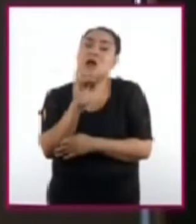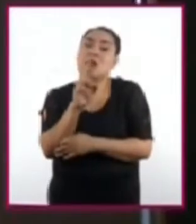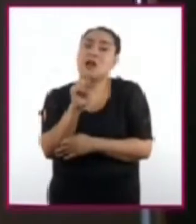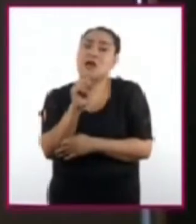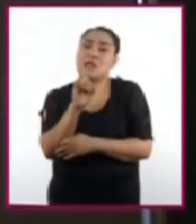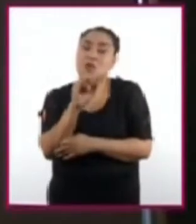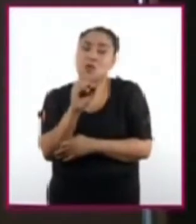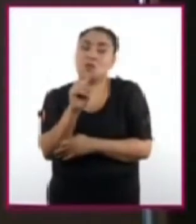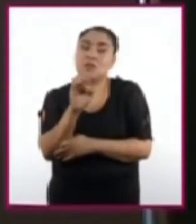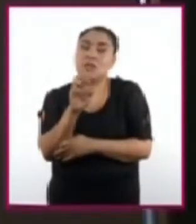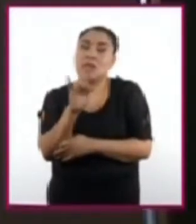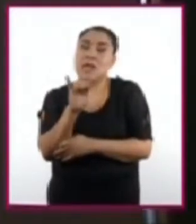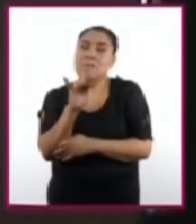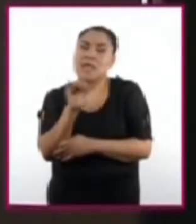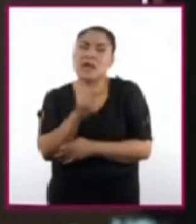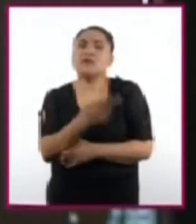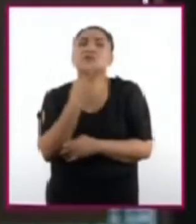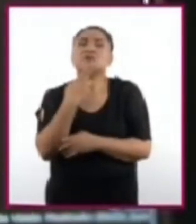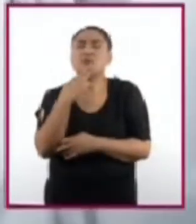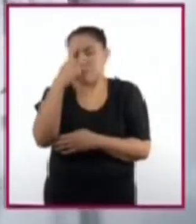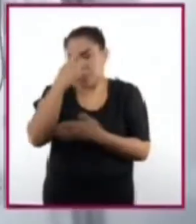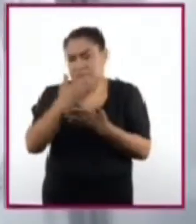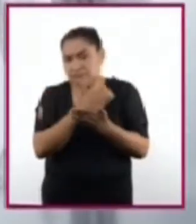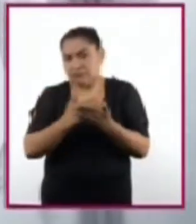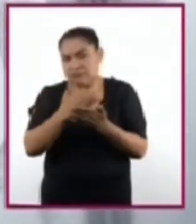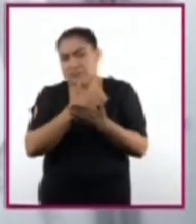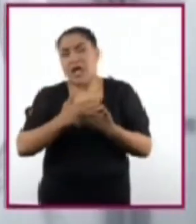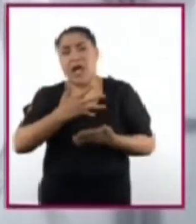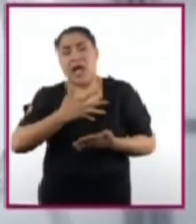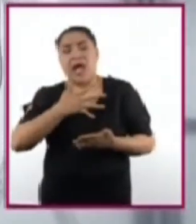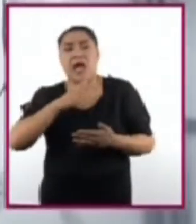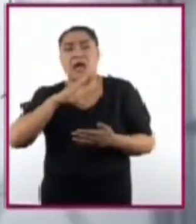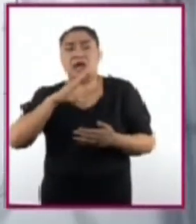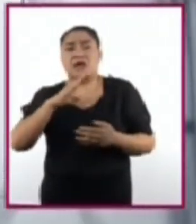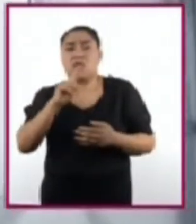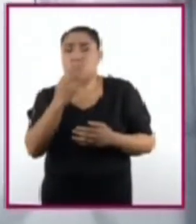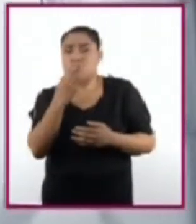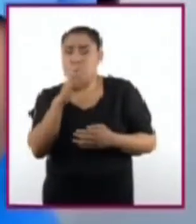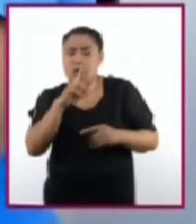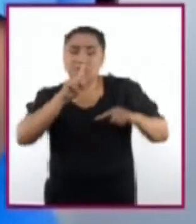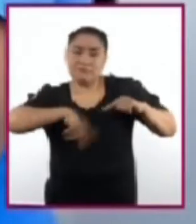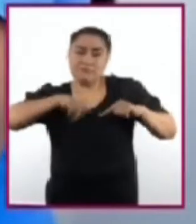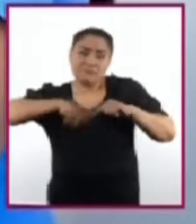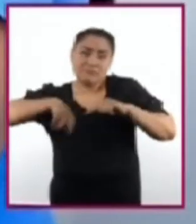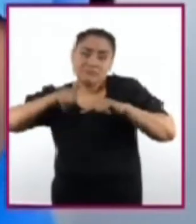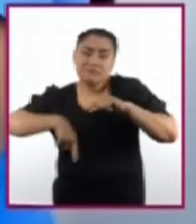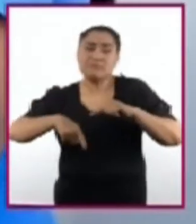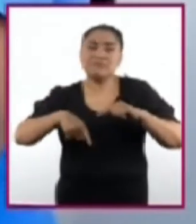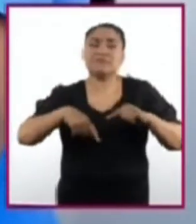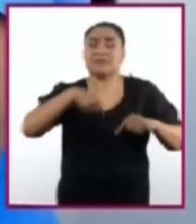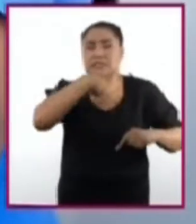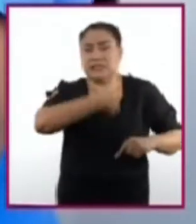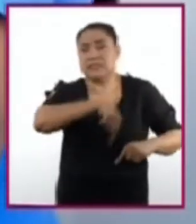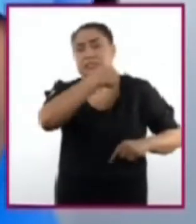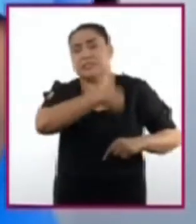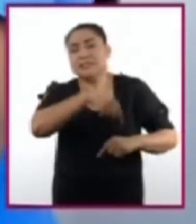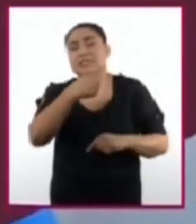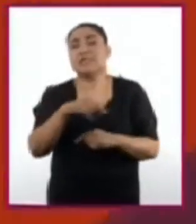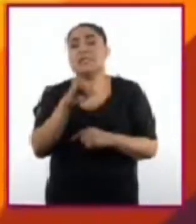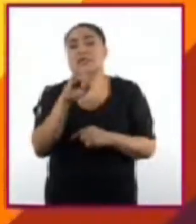objetivo es eliminar tejidos tumorales o controlar su crecimiento mediante la radiación ionizante.